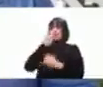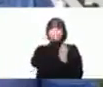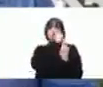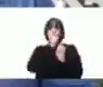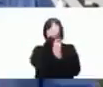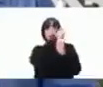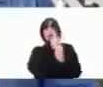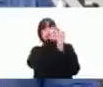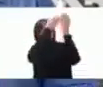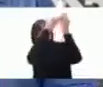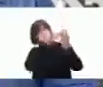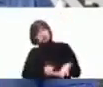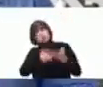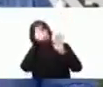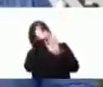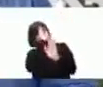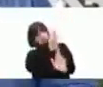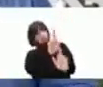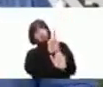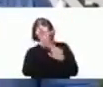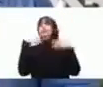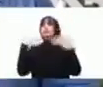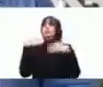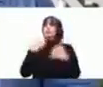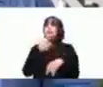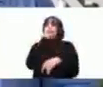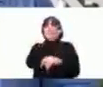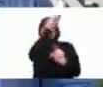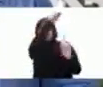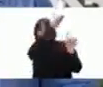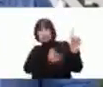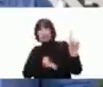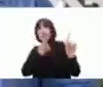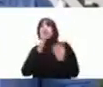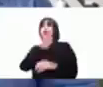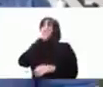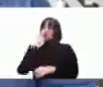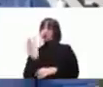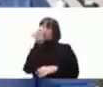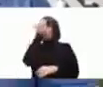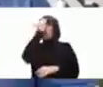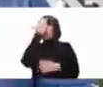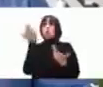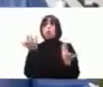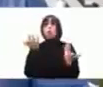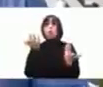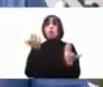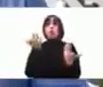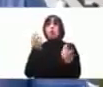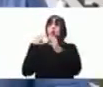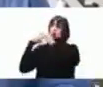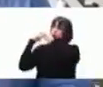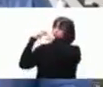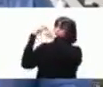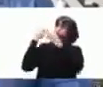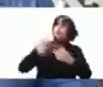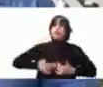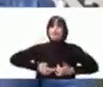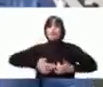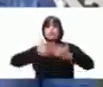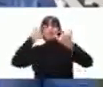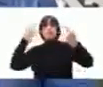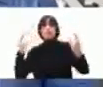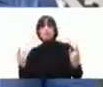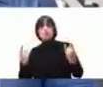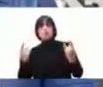personaje que es reconocido a través de nuestra historia los grandes escritores los grandes cronistas